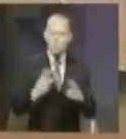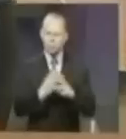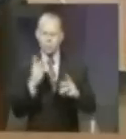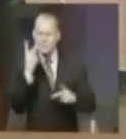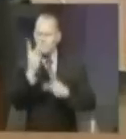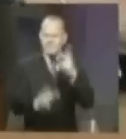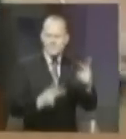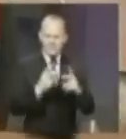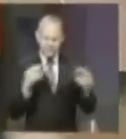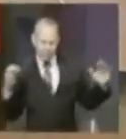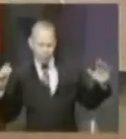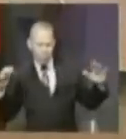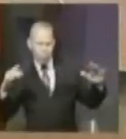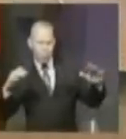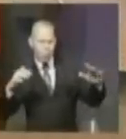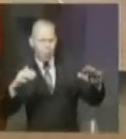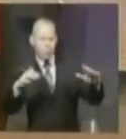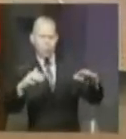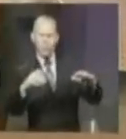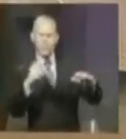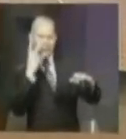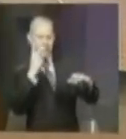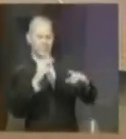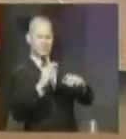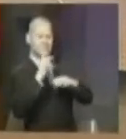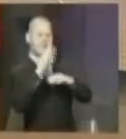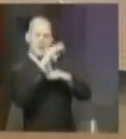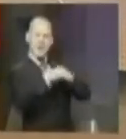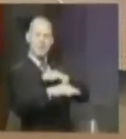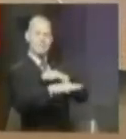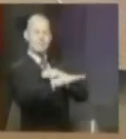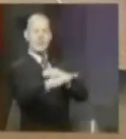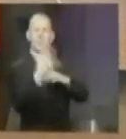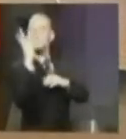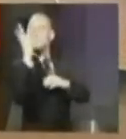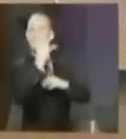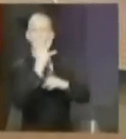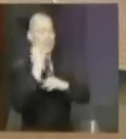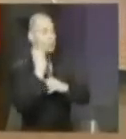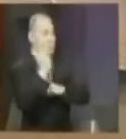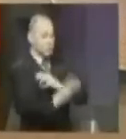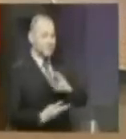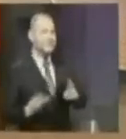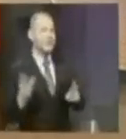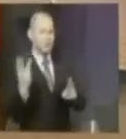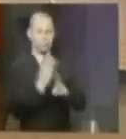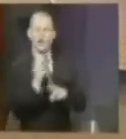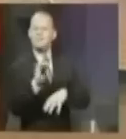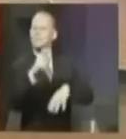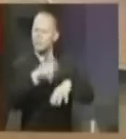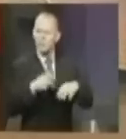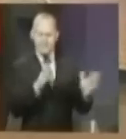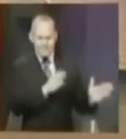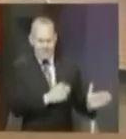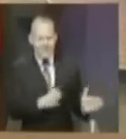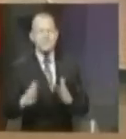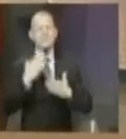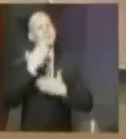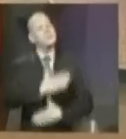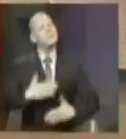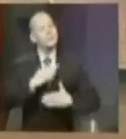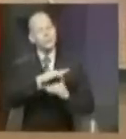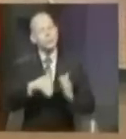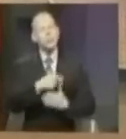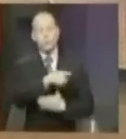a ver este gran frente continuo en el mar con uno de los mares y océanos más bonitos del mundo y a la misma vez planificado para el disfrute de todo,